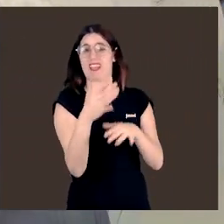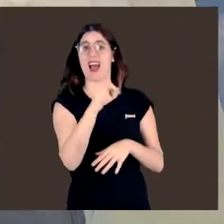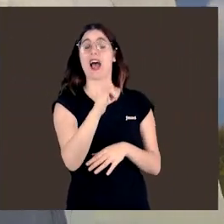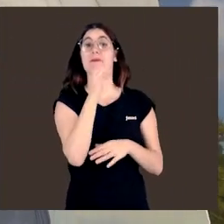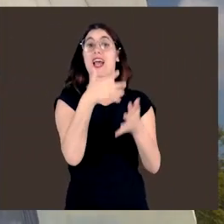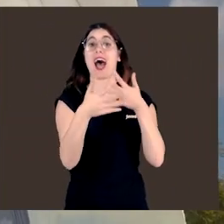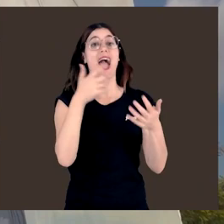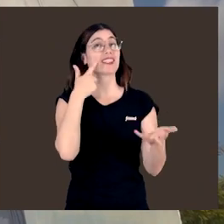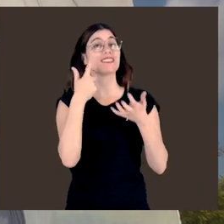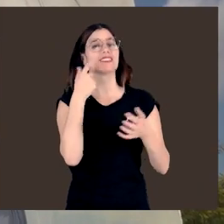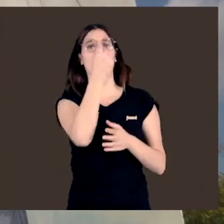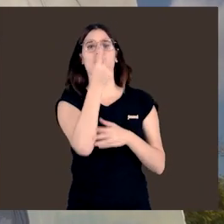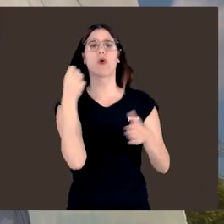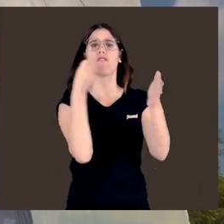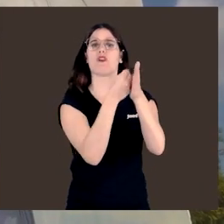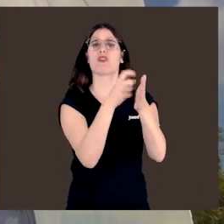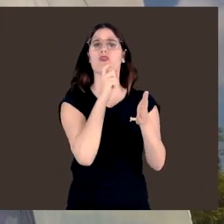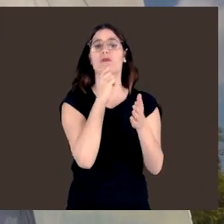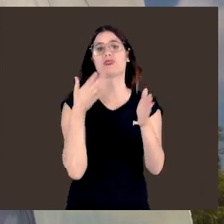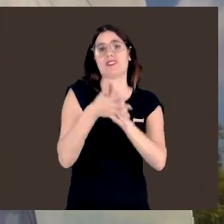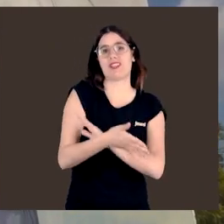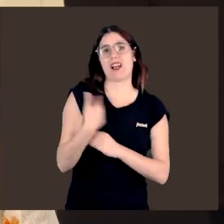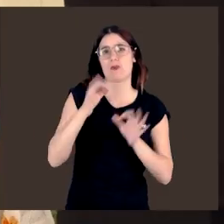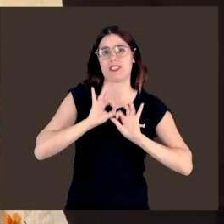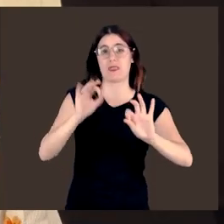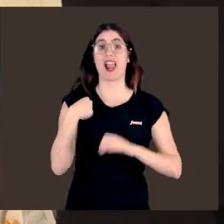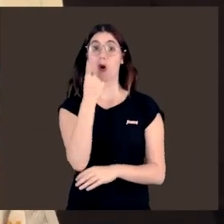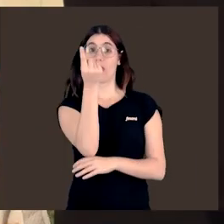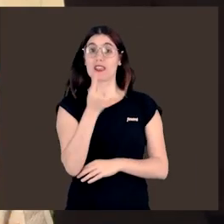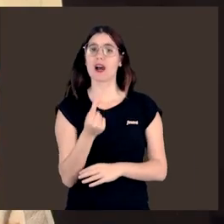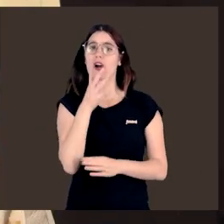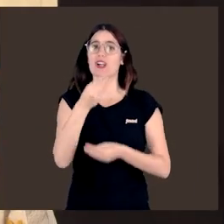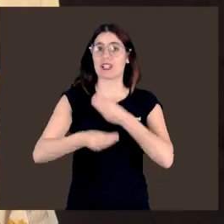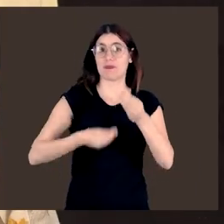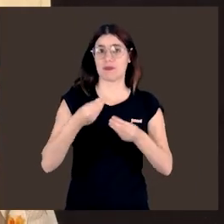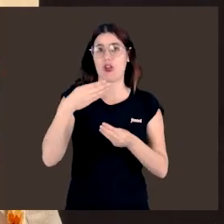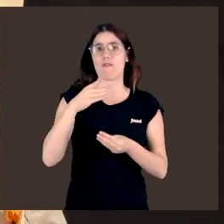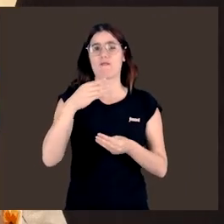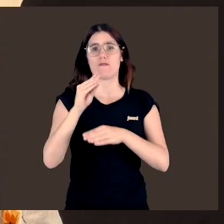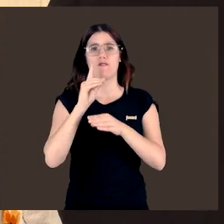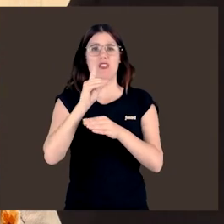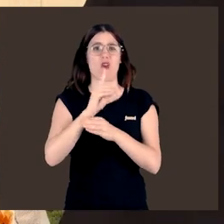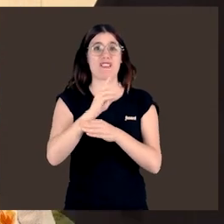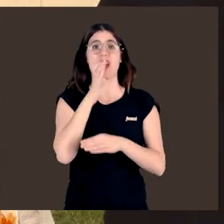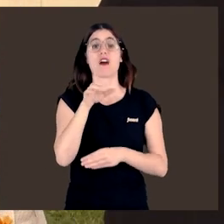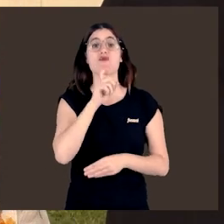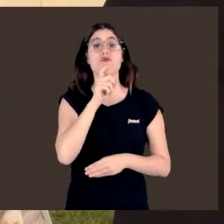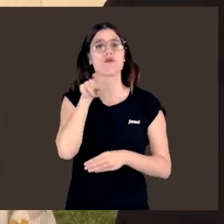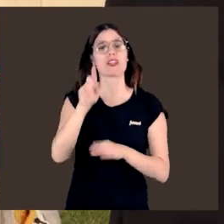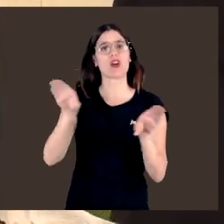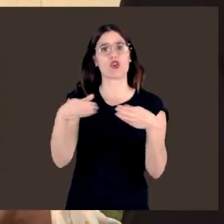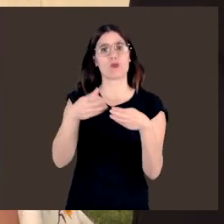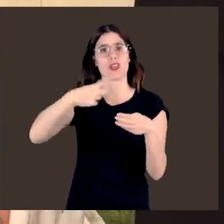reproduce un dibujo con un significado muy especial. Un dibujo que le hicieron los guaraníes cuando estaba a Bolívia, que era ella en comunidad,